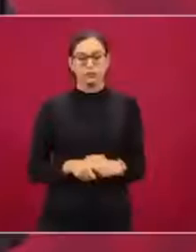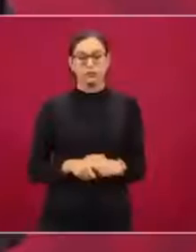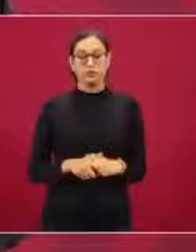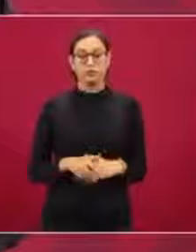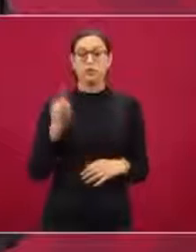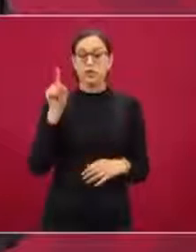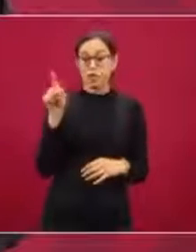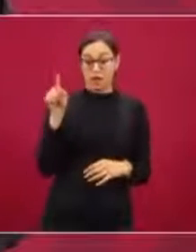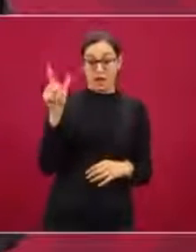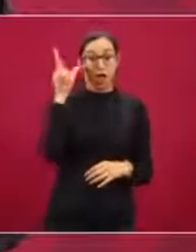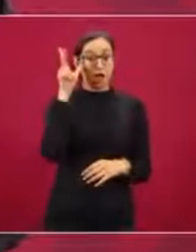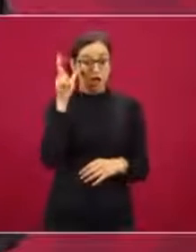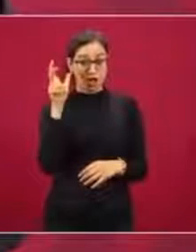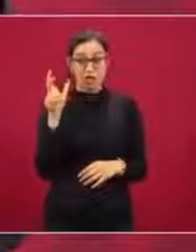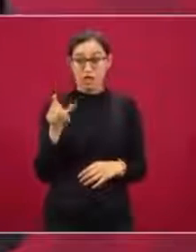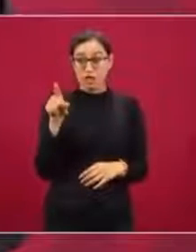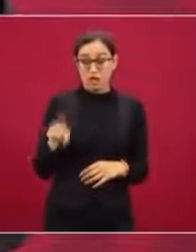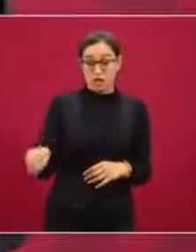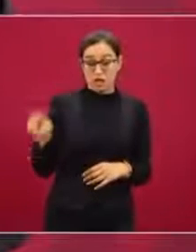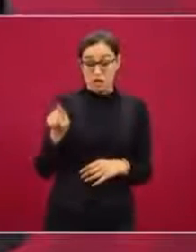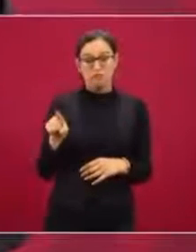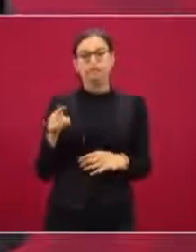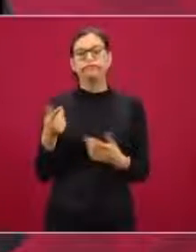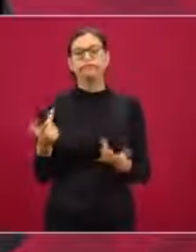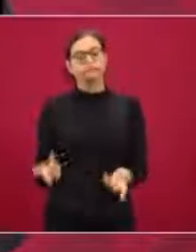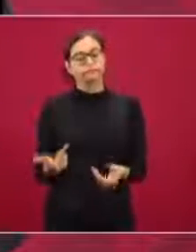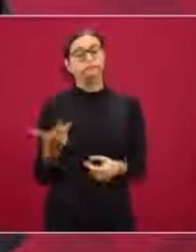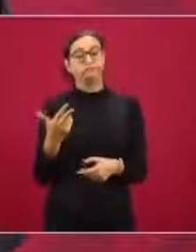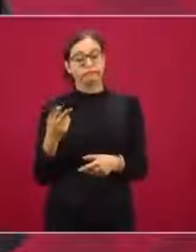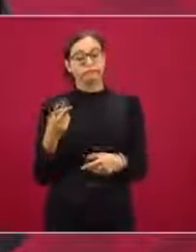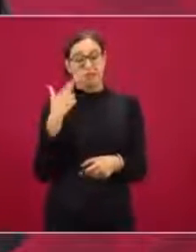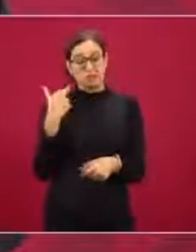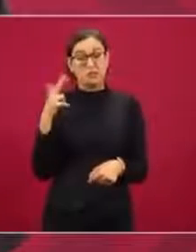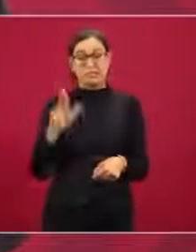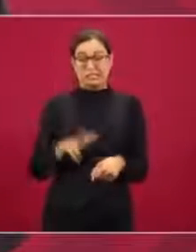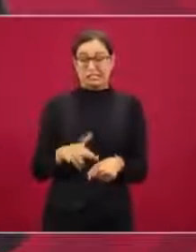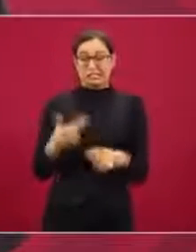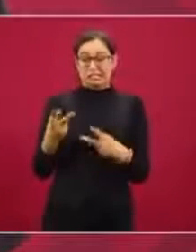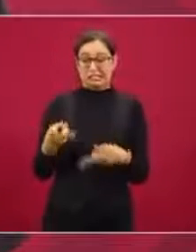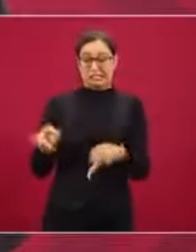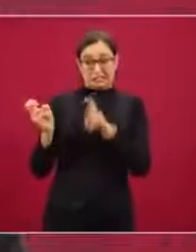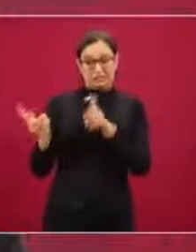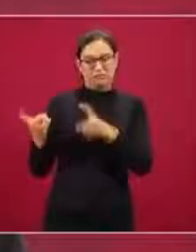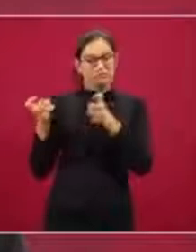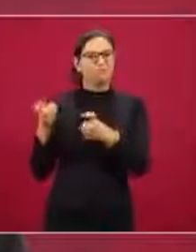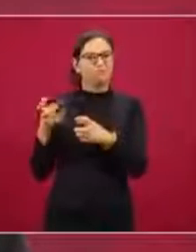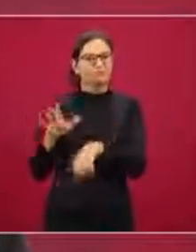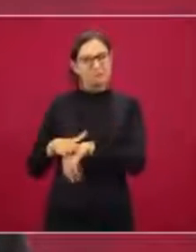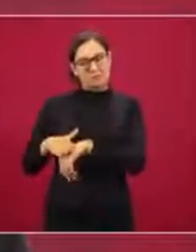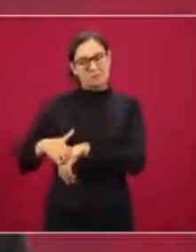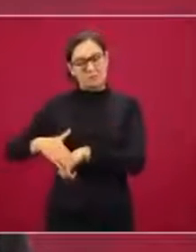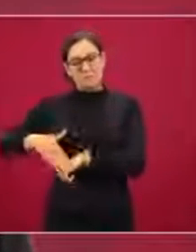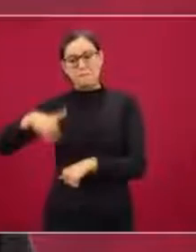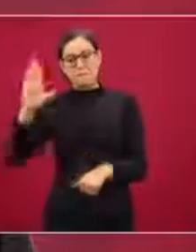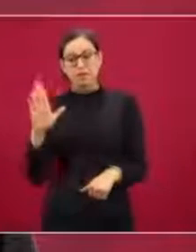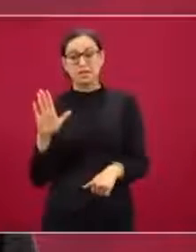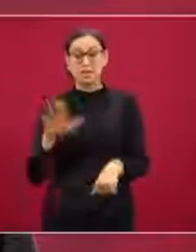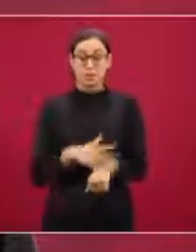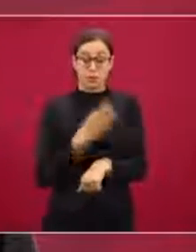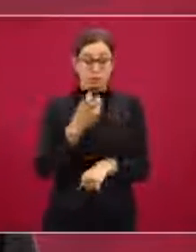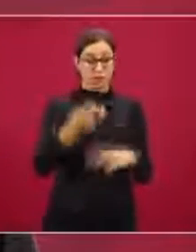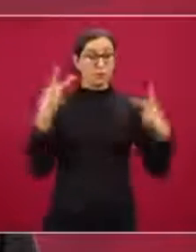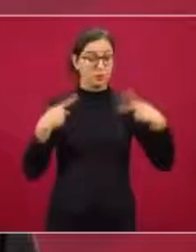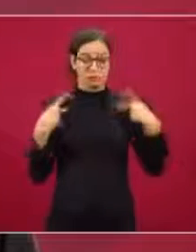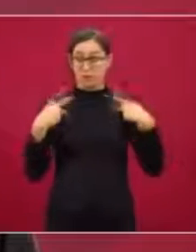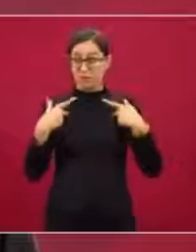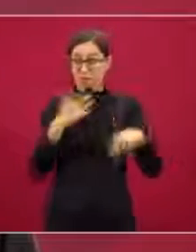hay más huachicol. Y aquí también hago el llamado a la gente de Hidalgo,